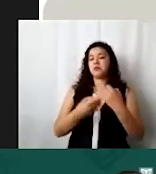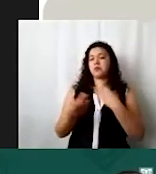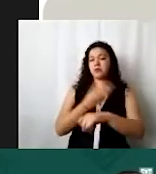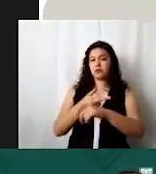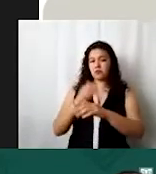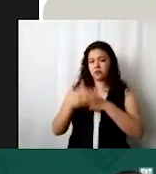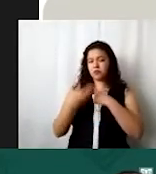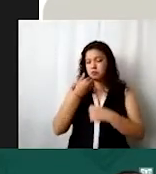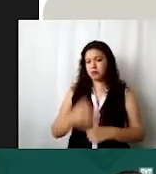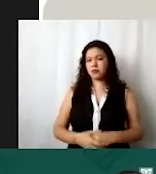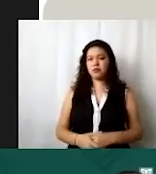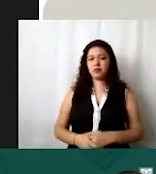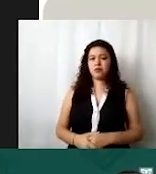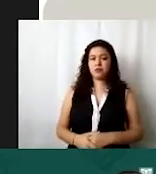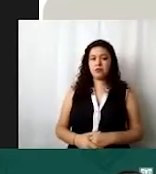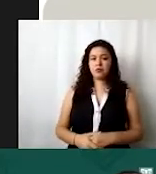ahora les voy a mostrar